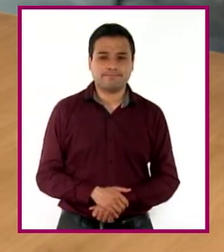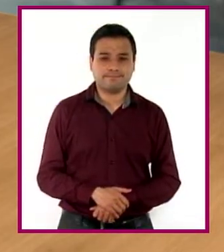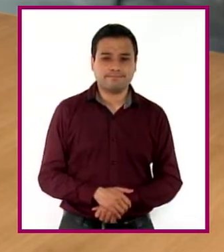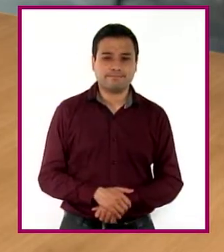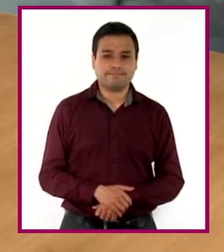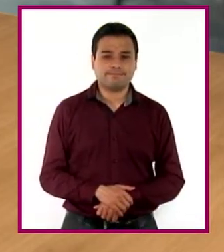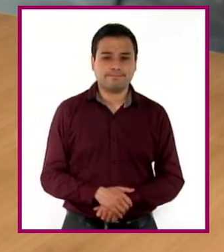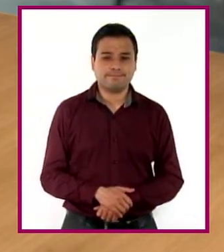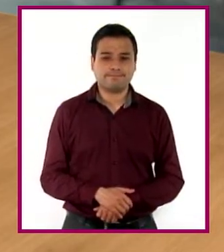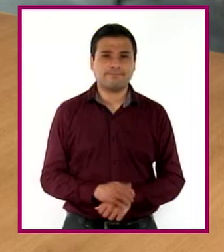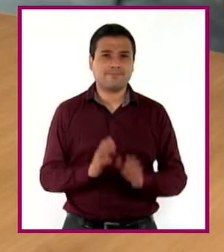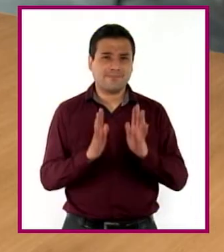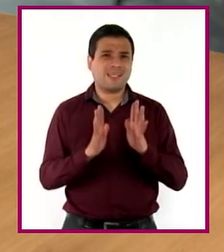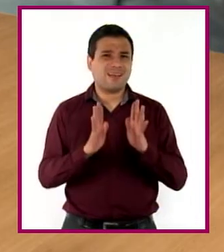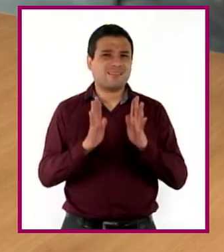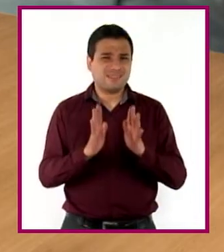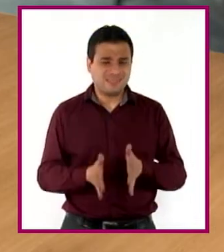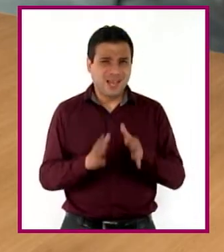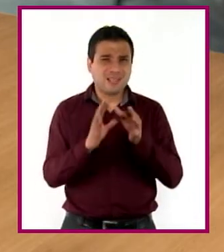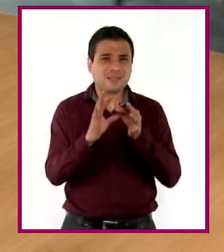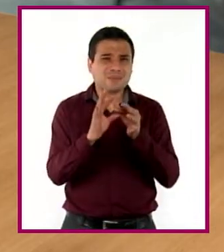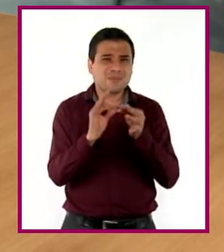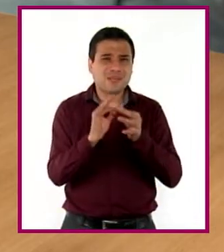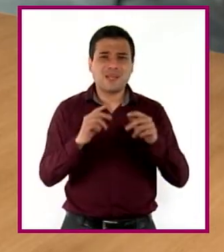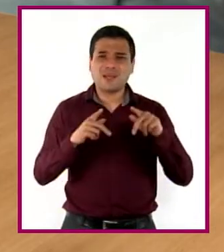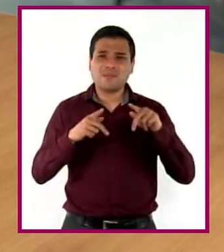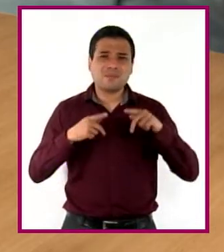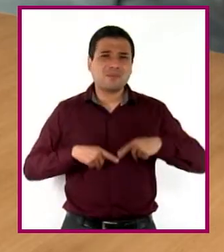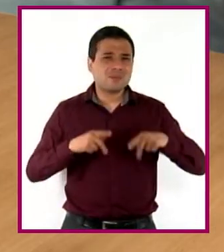Ya les dije que no quiero ver a nadie. Soy yo, Emi.